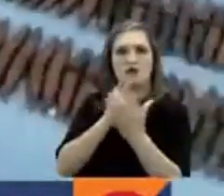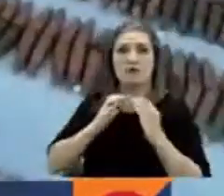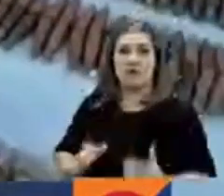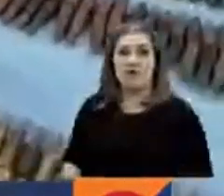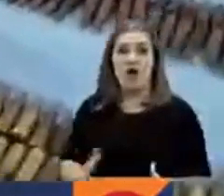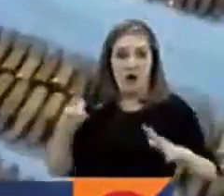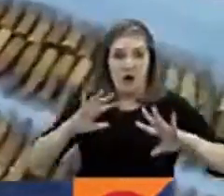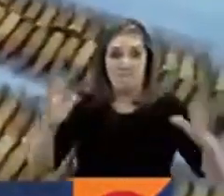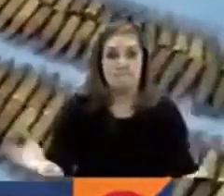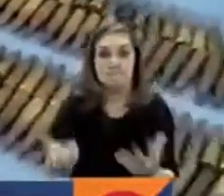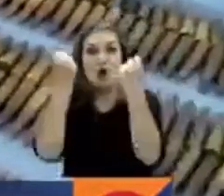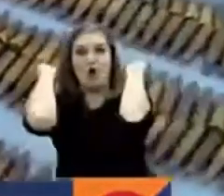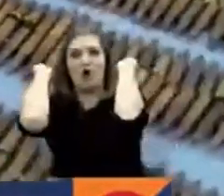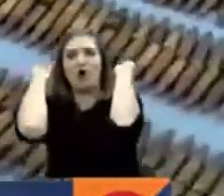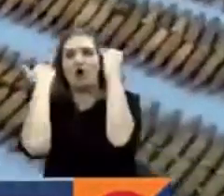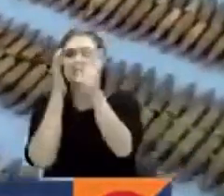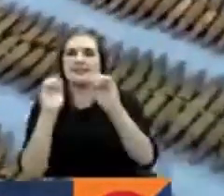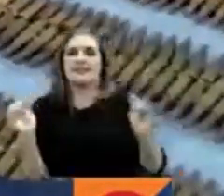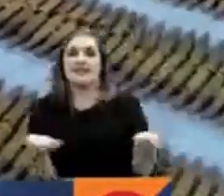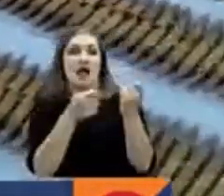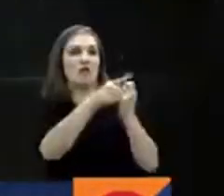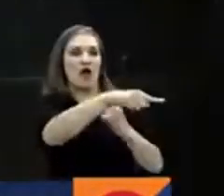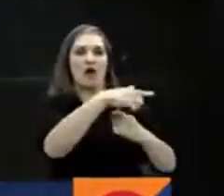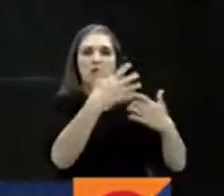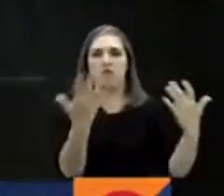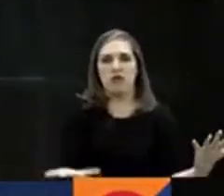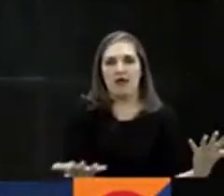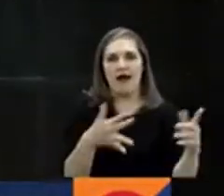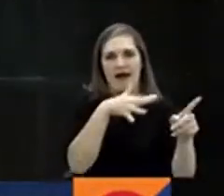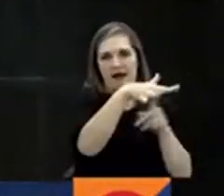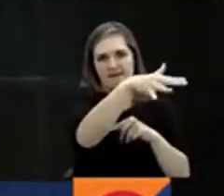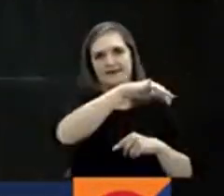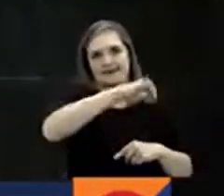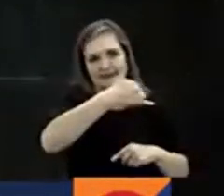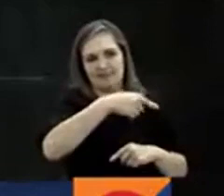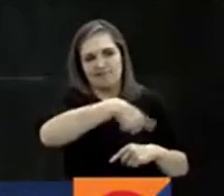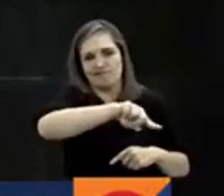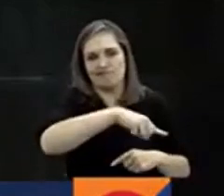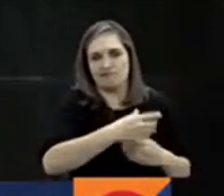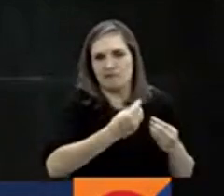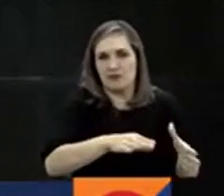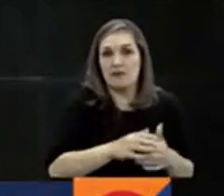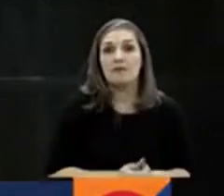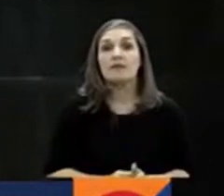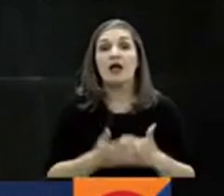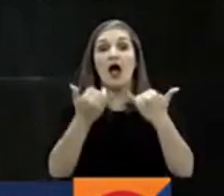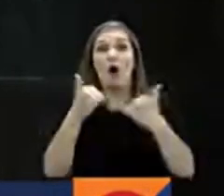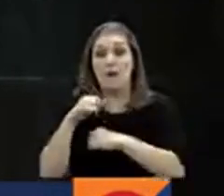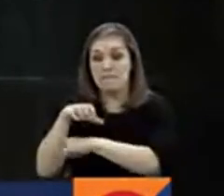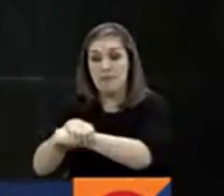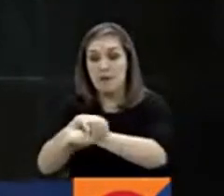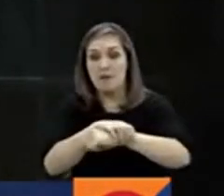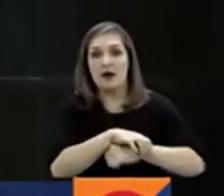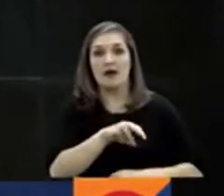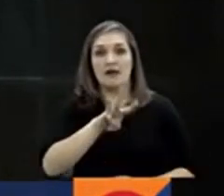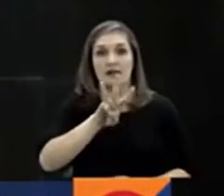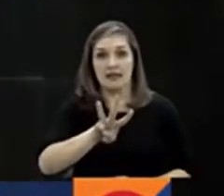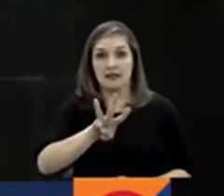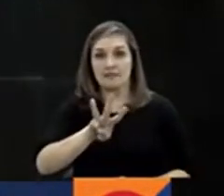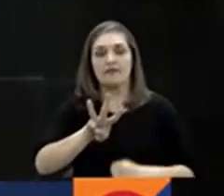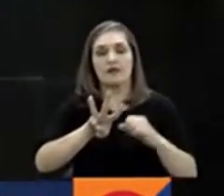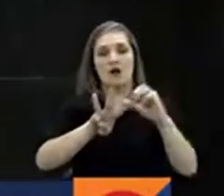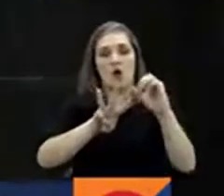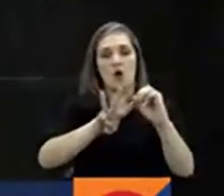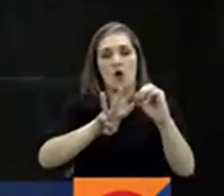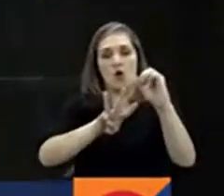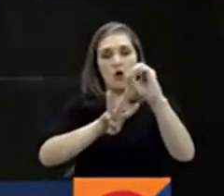afecta directamente las estructuras criminales. En este procedimiento fueron capturadas tres personas, dos hombres y una mujer,